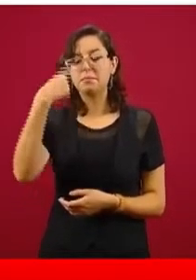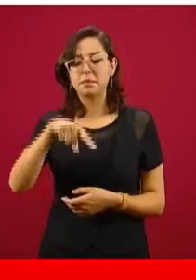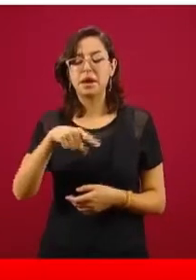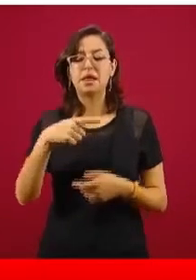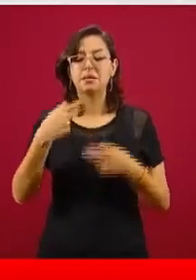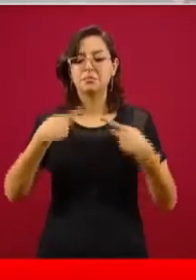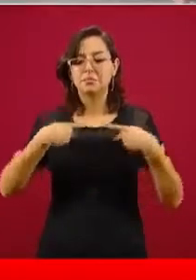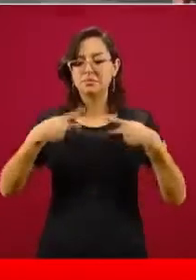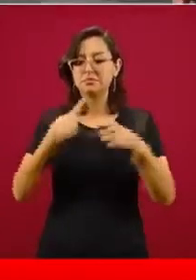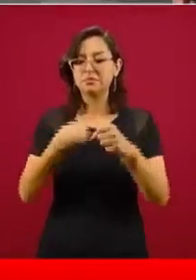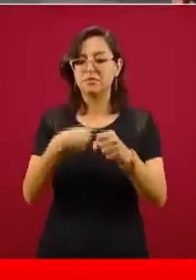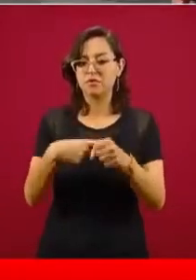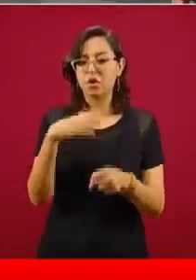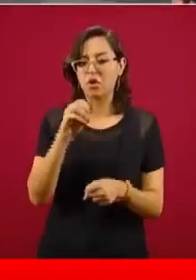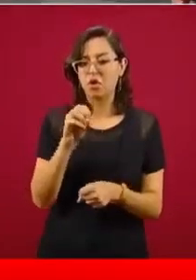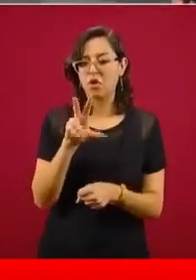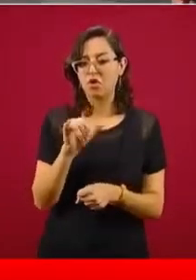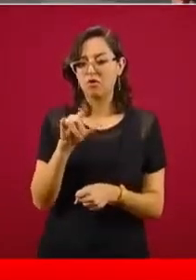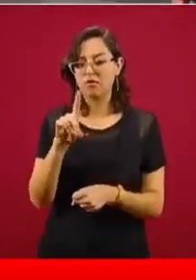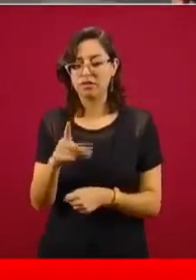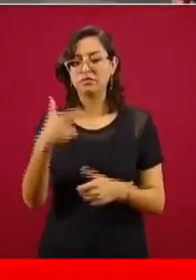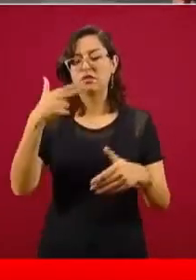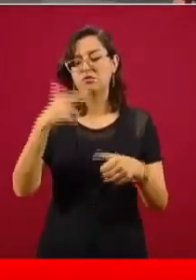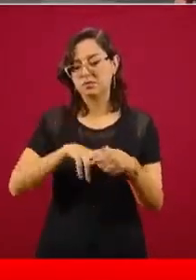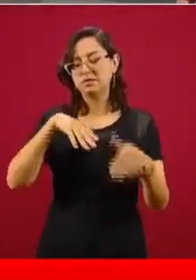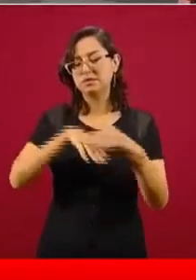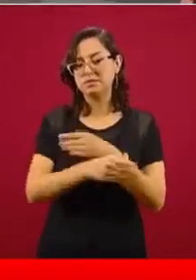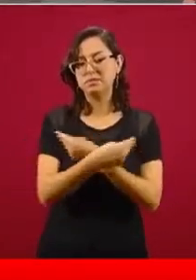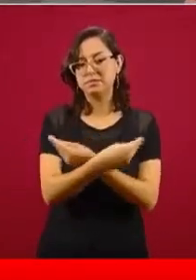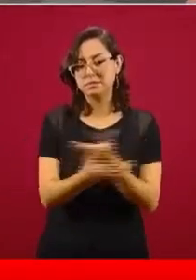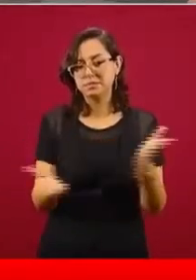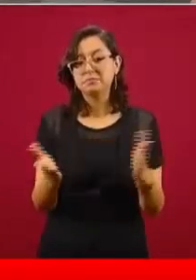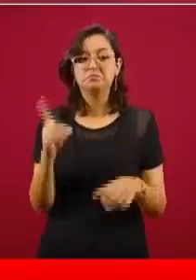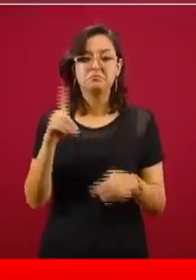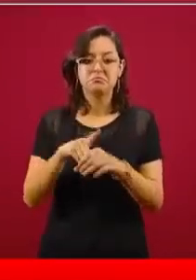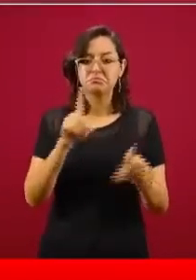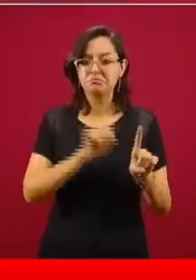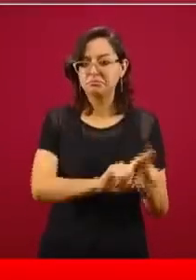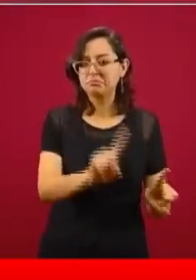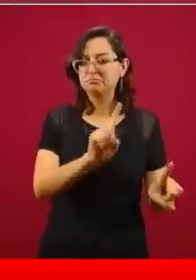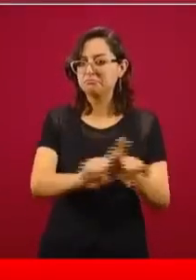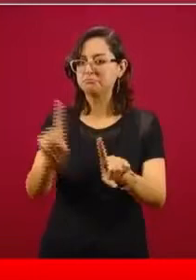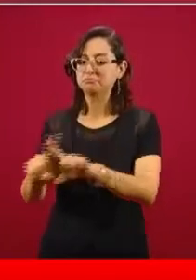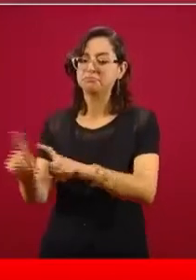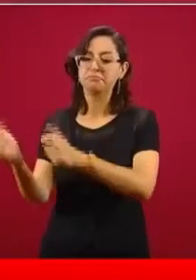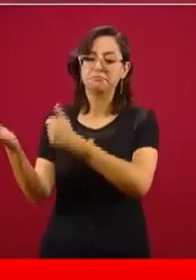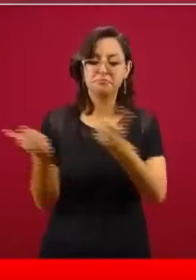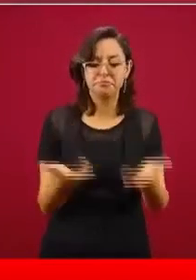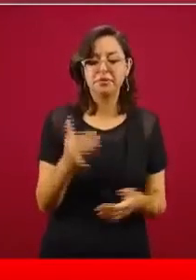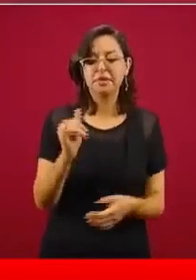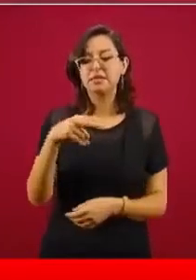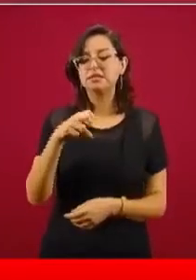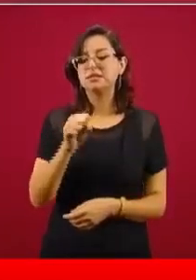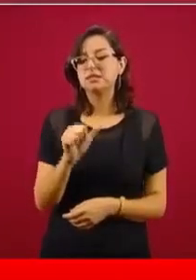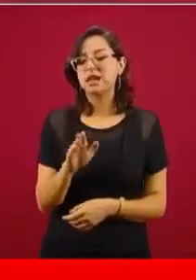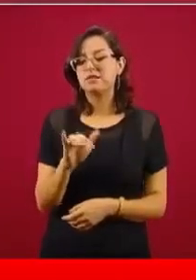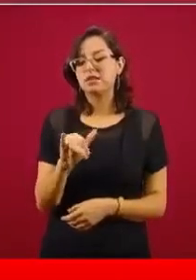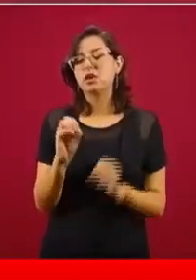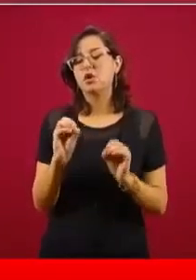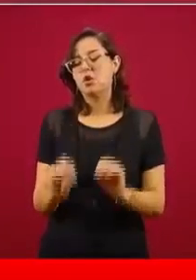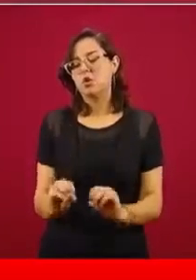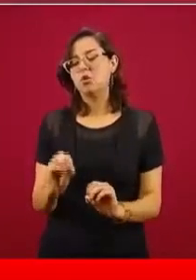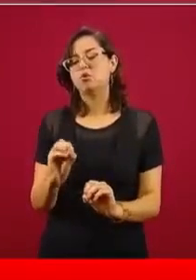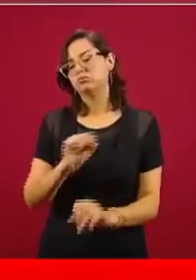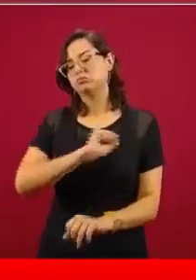bajo protocolo clínico. Todas estas donaciones se han entregado a Insabi o instituciones del sector